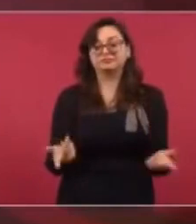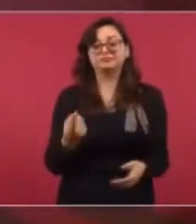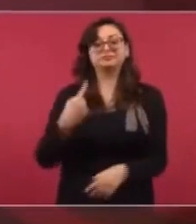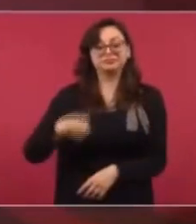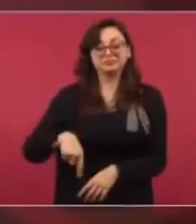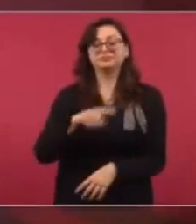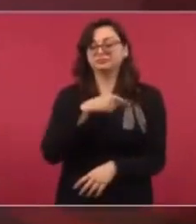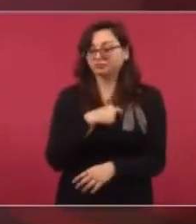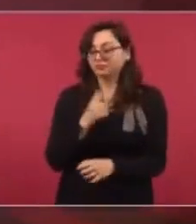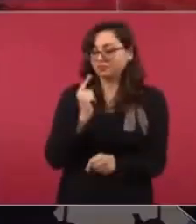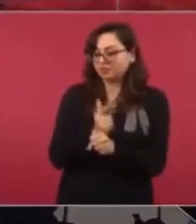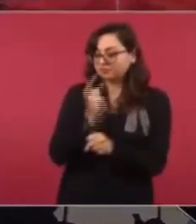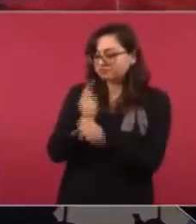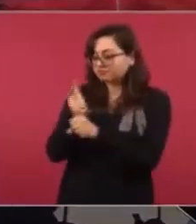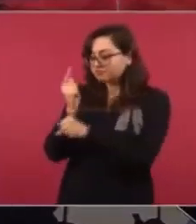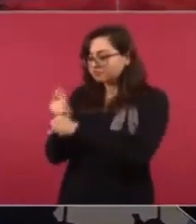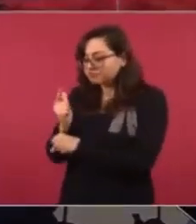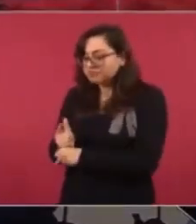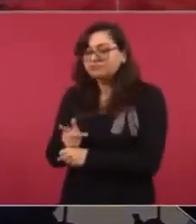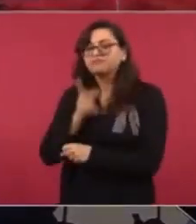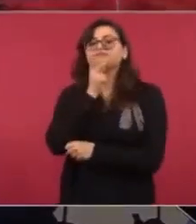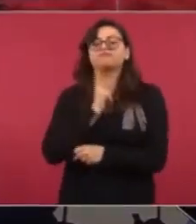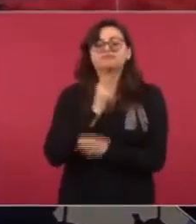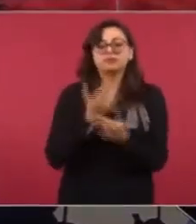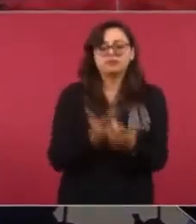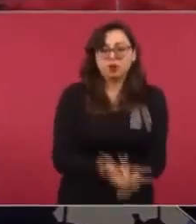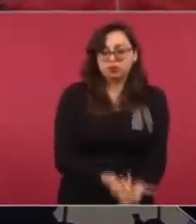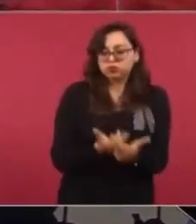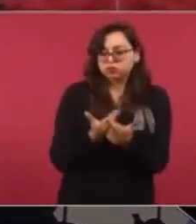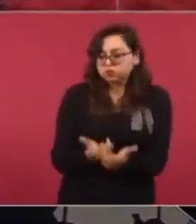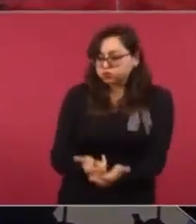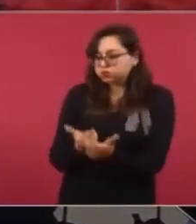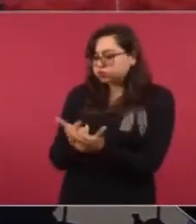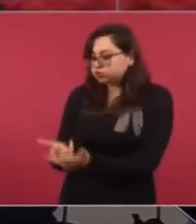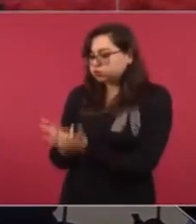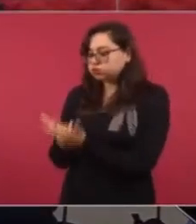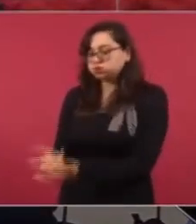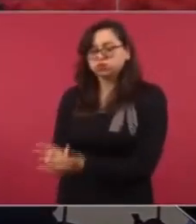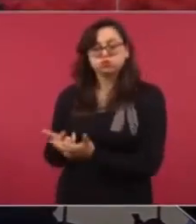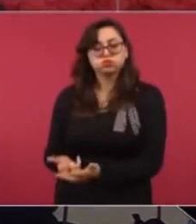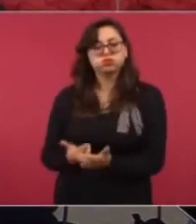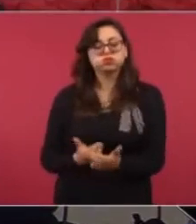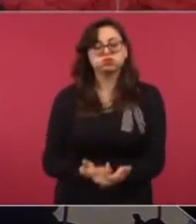Tenemos ahora más reservas de petróleo que cuando llegamos.